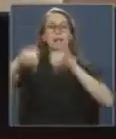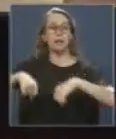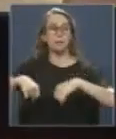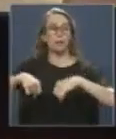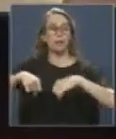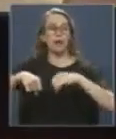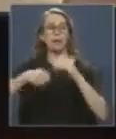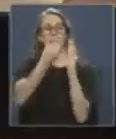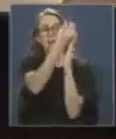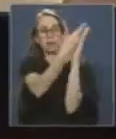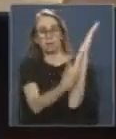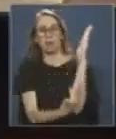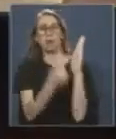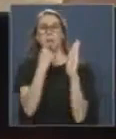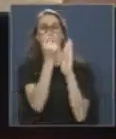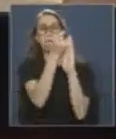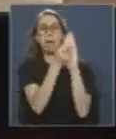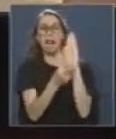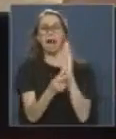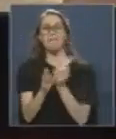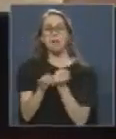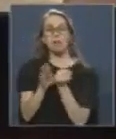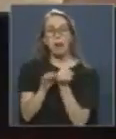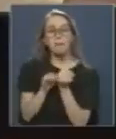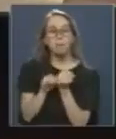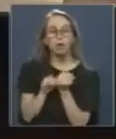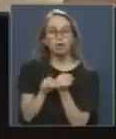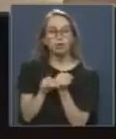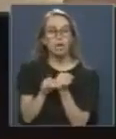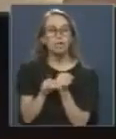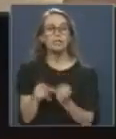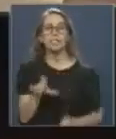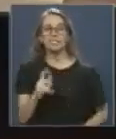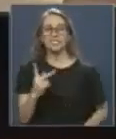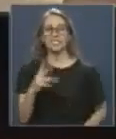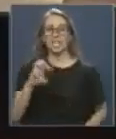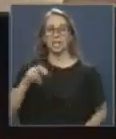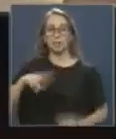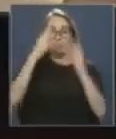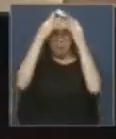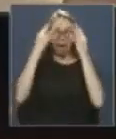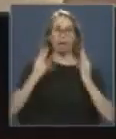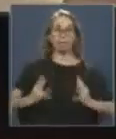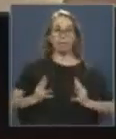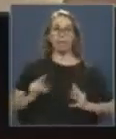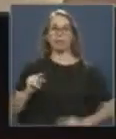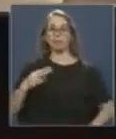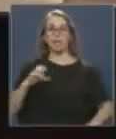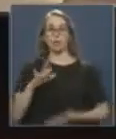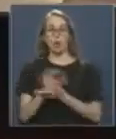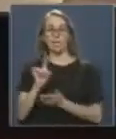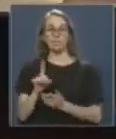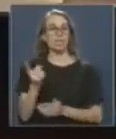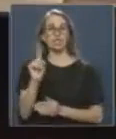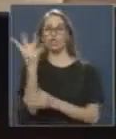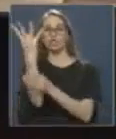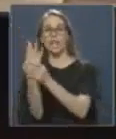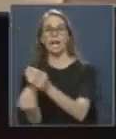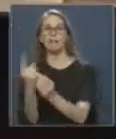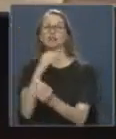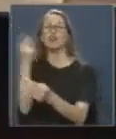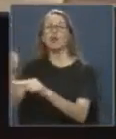llena de palabras tramposas? Los Eggman y los Tewelches, como se dice acá, no se extinguieron